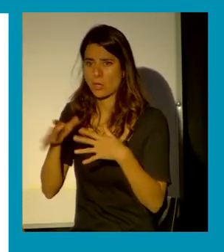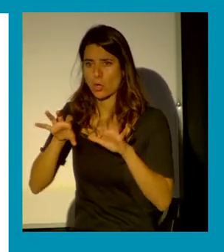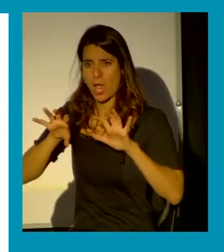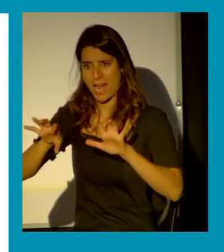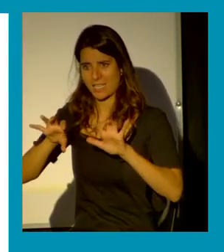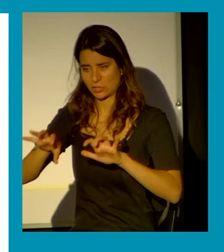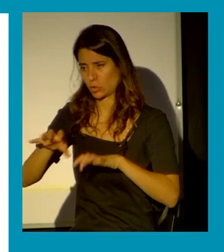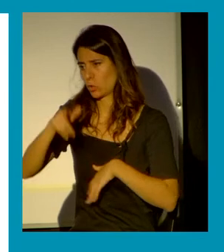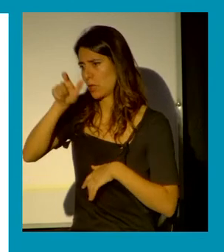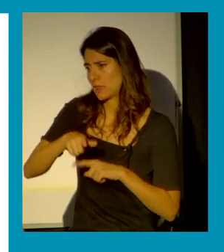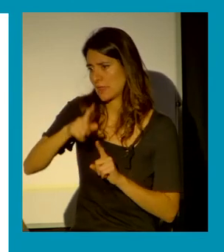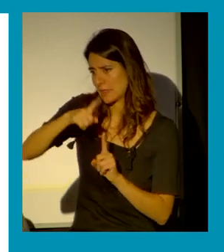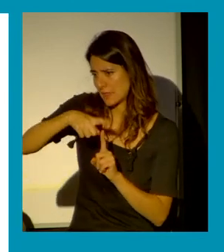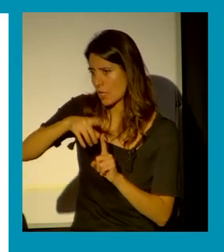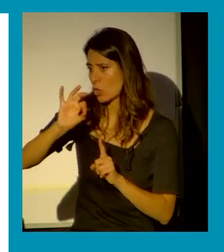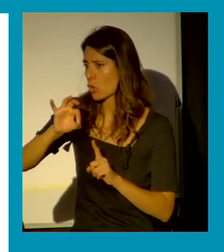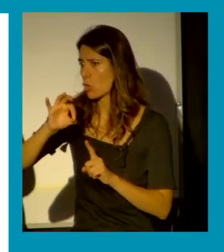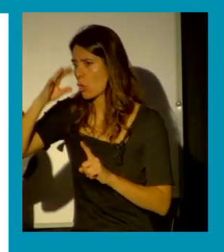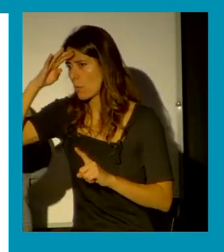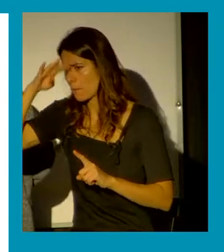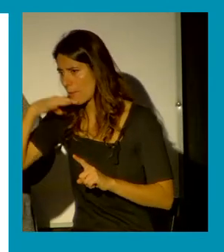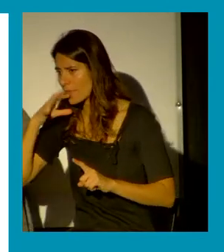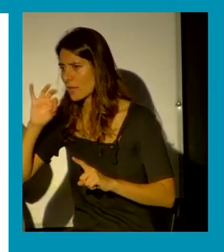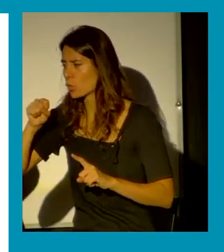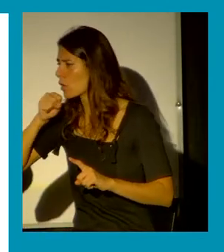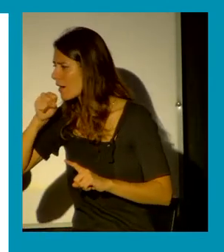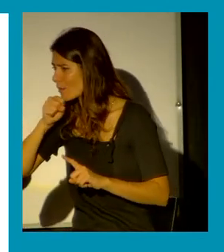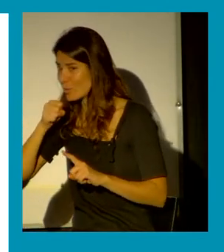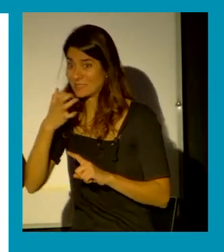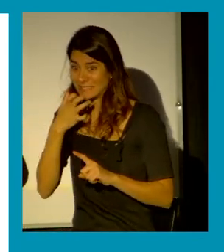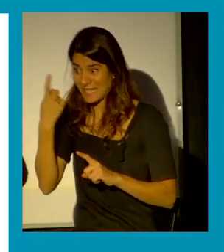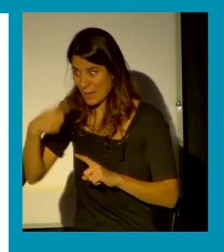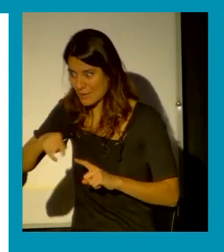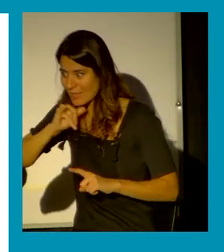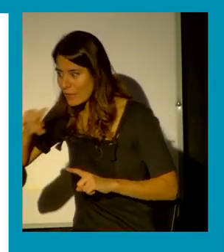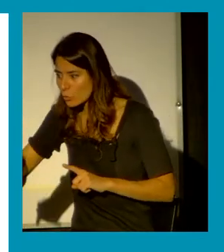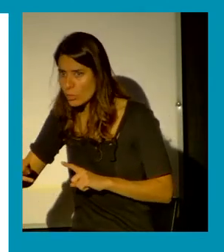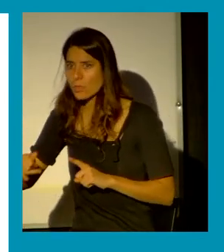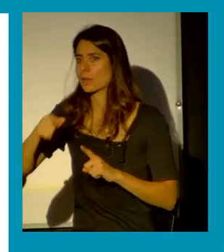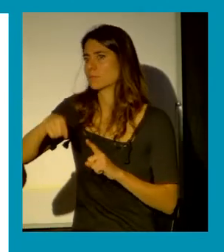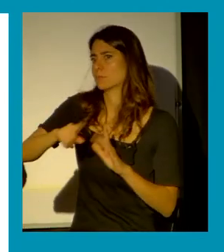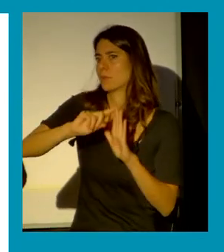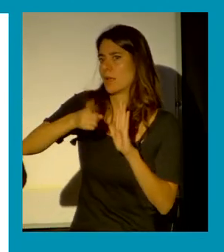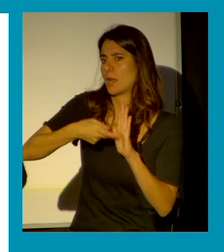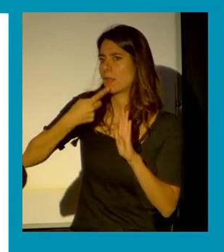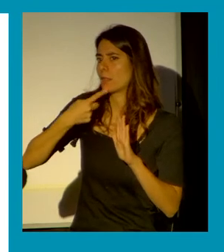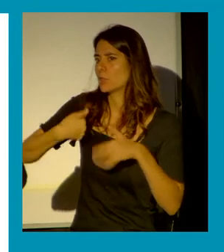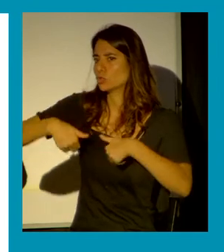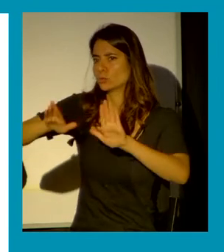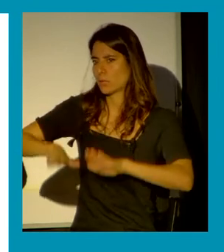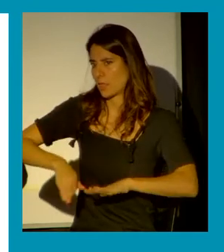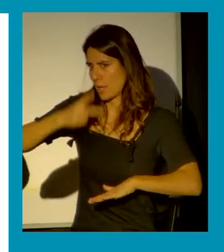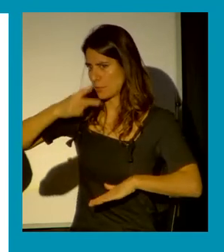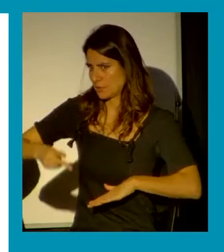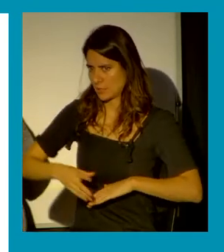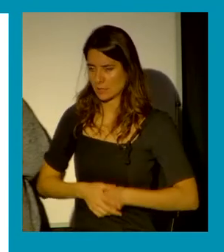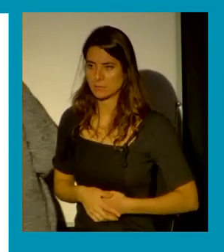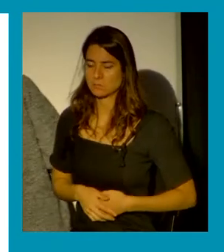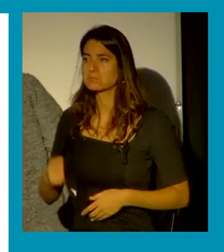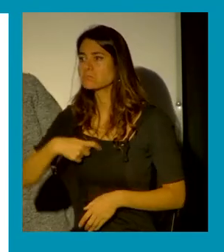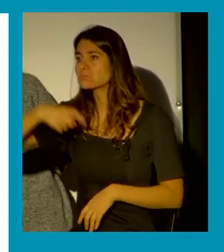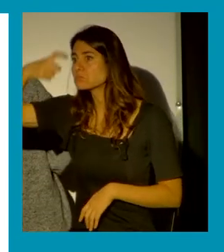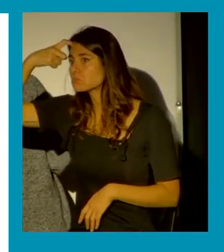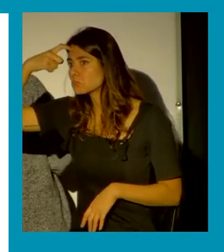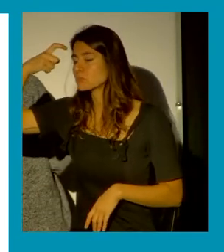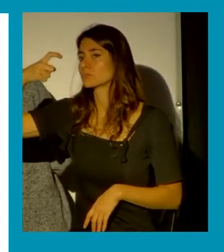presente en esos entornos igualmente se suspendía según esta ley. Por lo tanto creo a veces esto de creo que la mirada